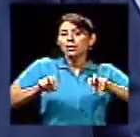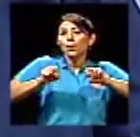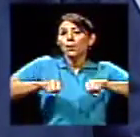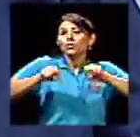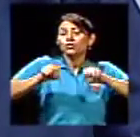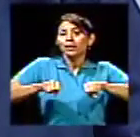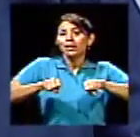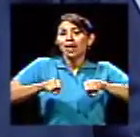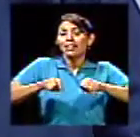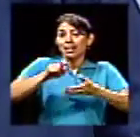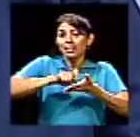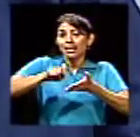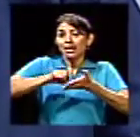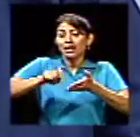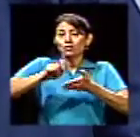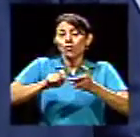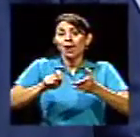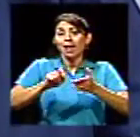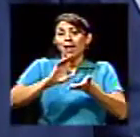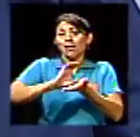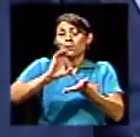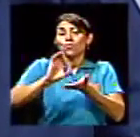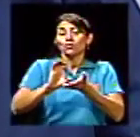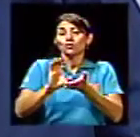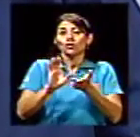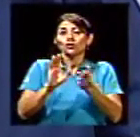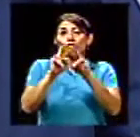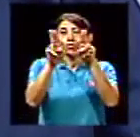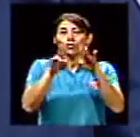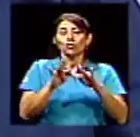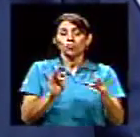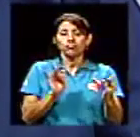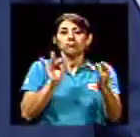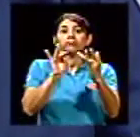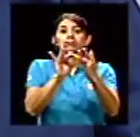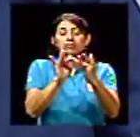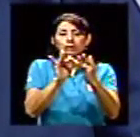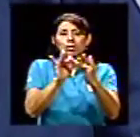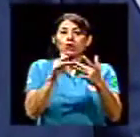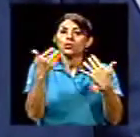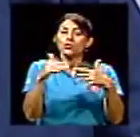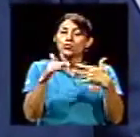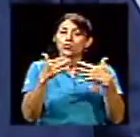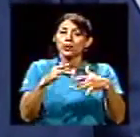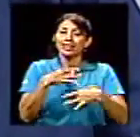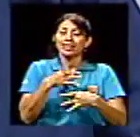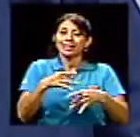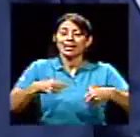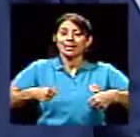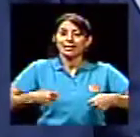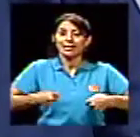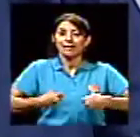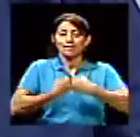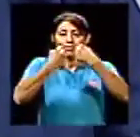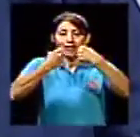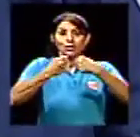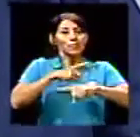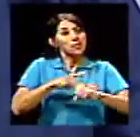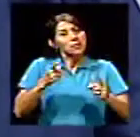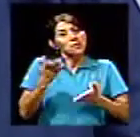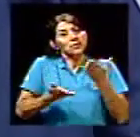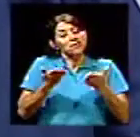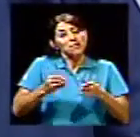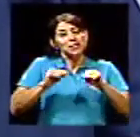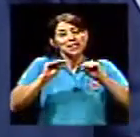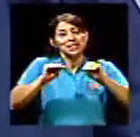online de la escuela. Eso va a ser un reto interesante. Pero, digamos, que posiblemente va a ser la enseñanza futuro. Entonces,